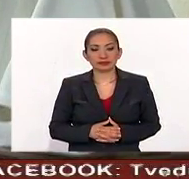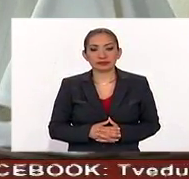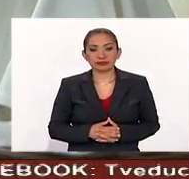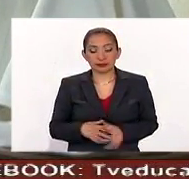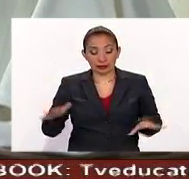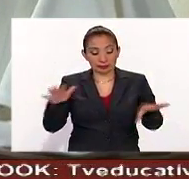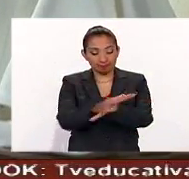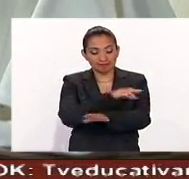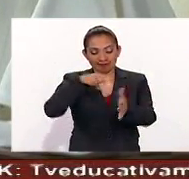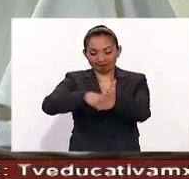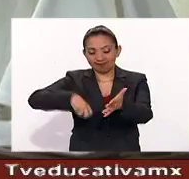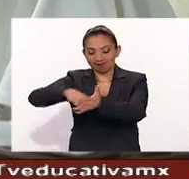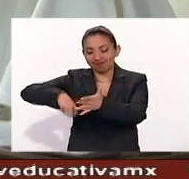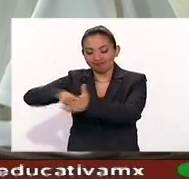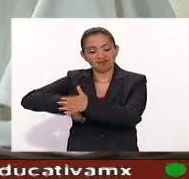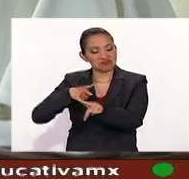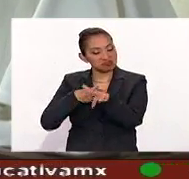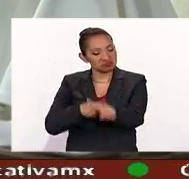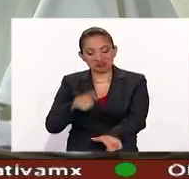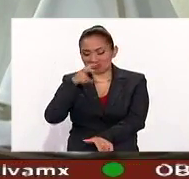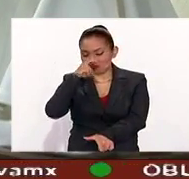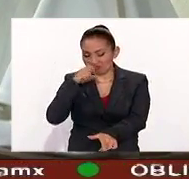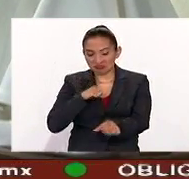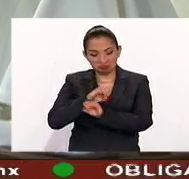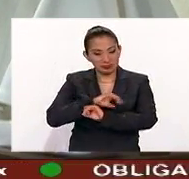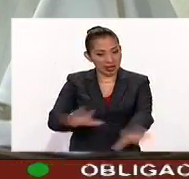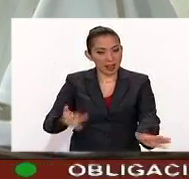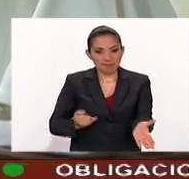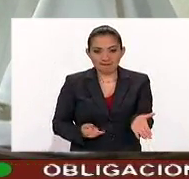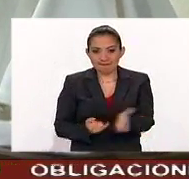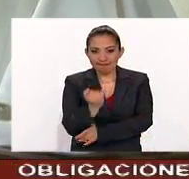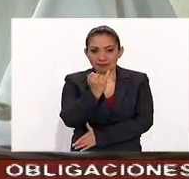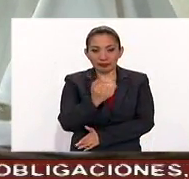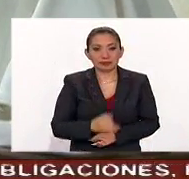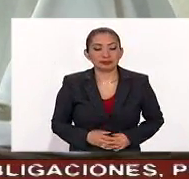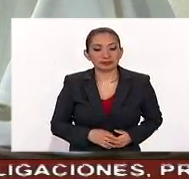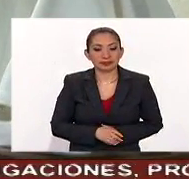La reforma seguirá adelante con determinación, claridad y decisión.